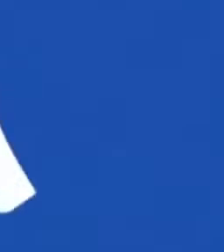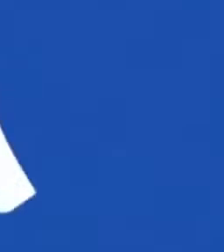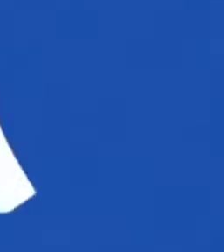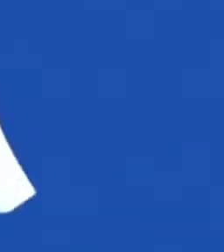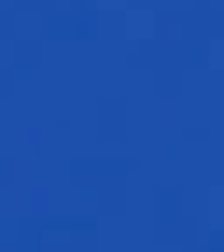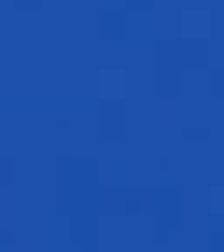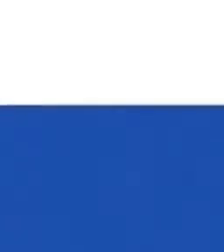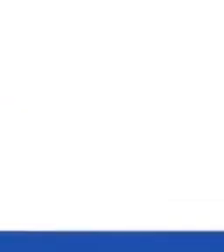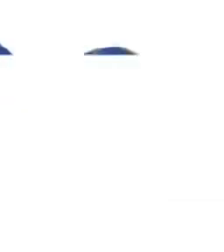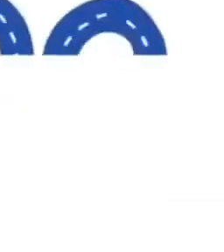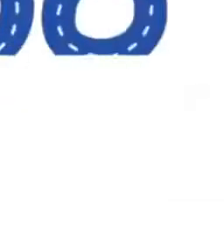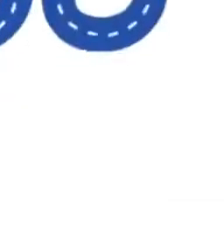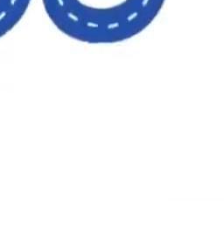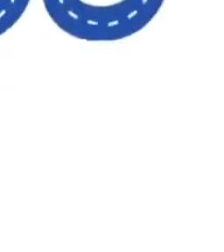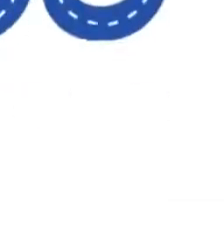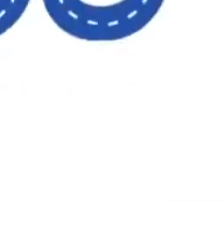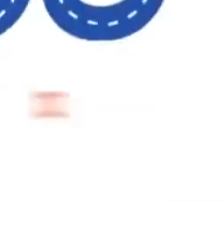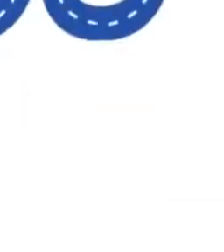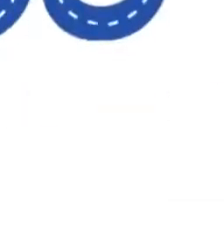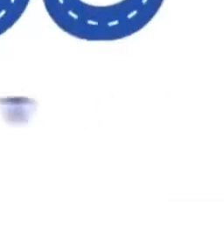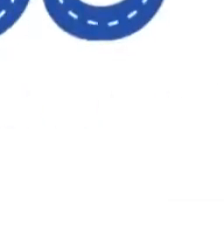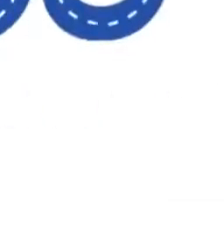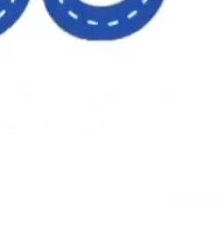¡Gracias! ¡Gracias! ¡Gracias! ¡Gracias! ¡Gracias!